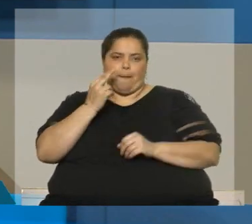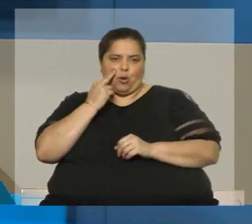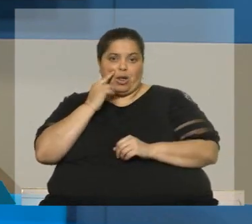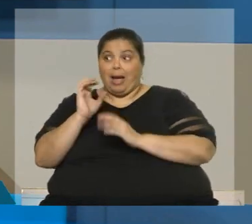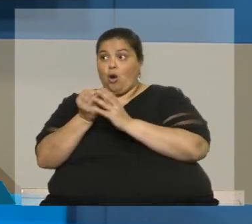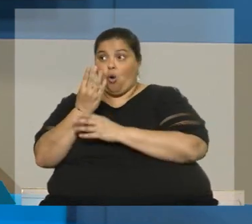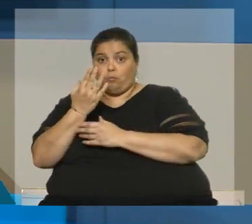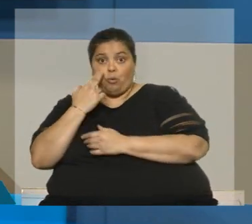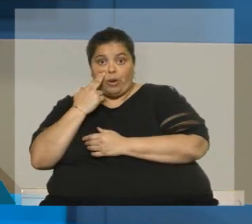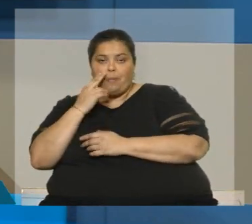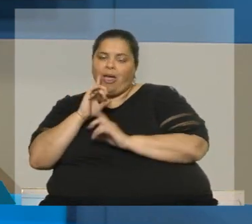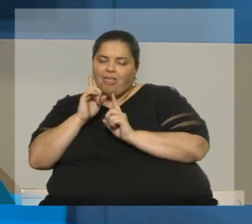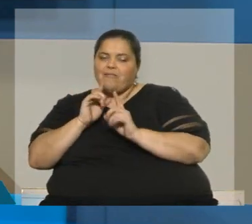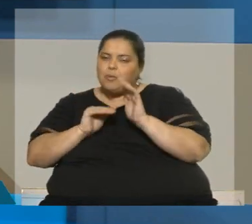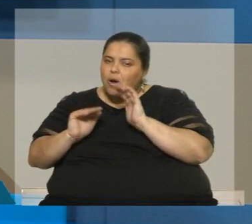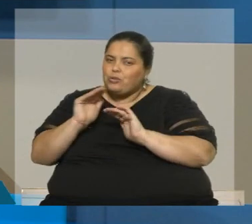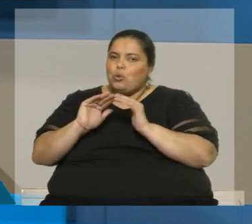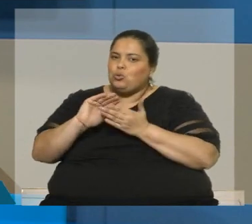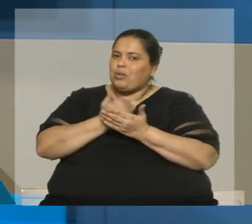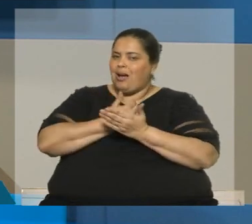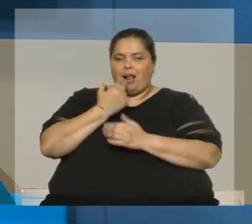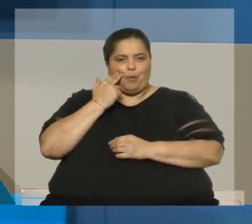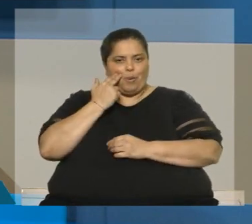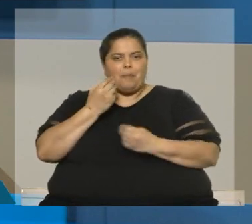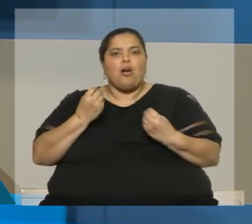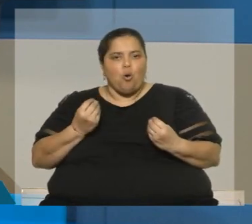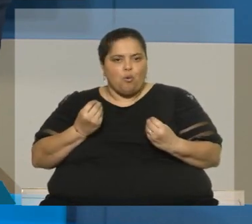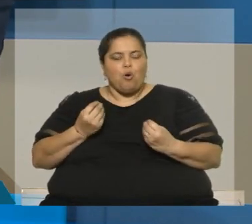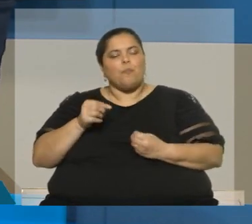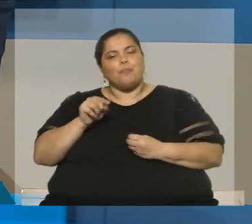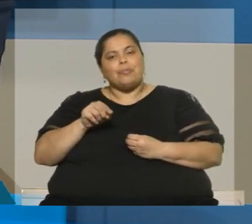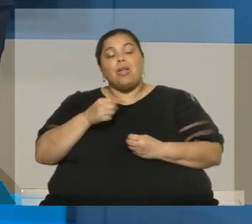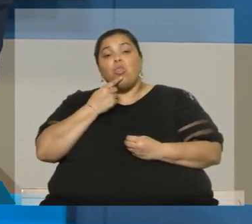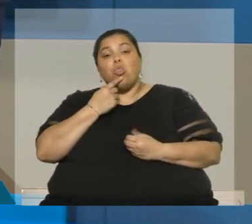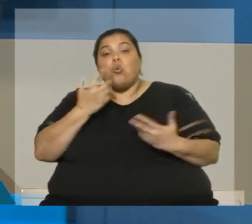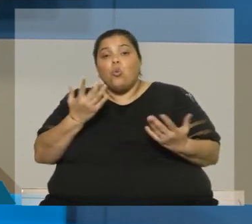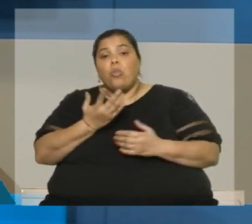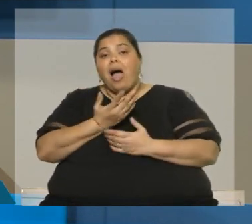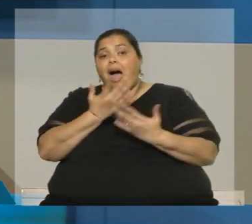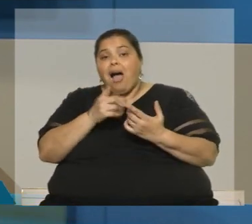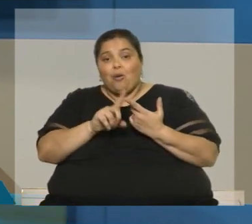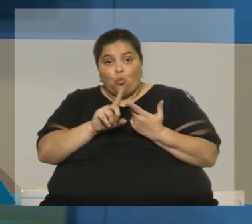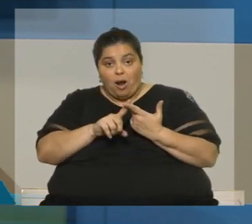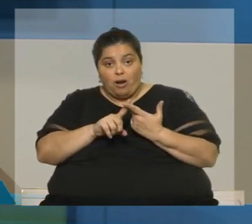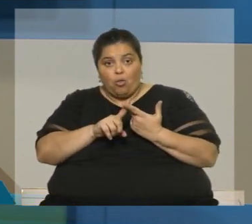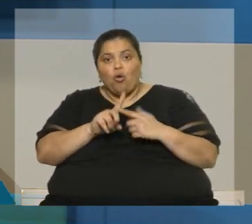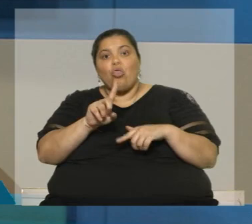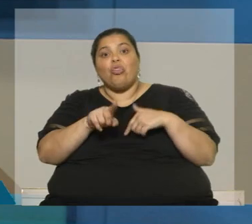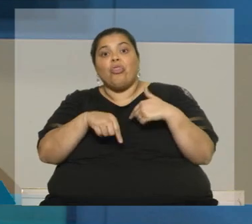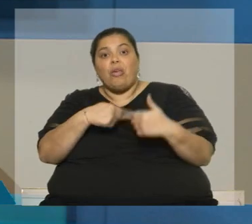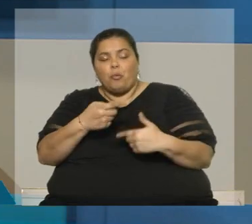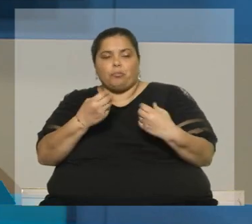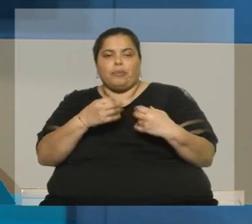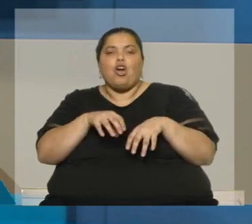deshacerlo. Y podemos deshacerlo para bien. Es decir, aquellos que tuviesen dudas del acuerdo, después de estos compromisos